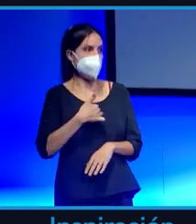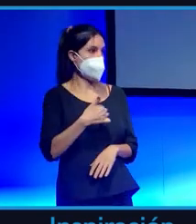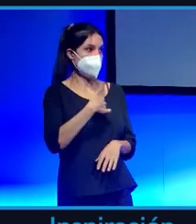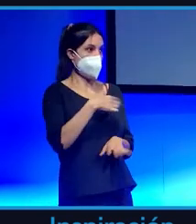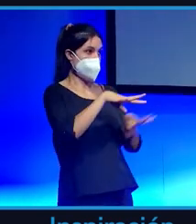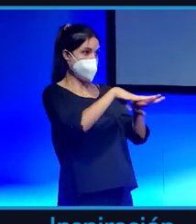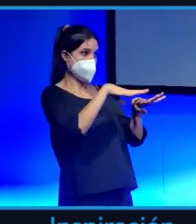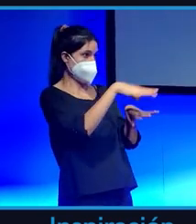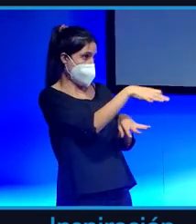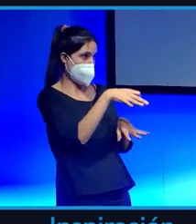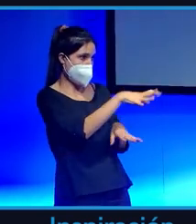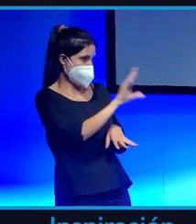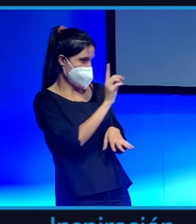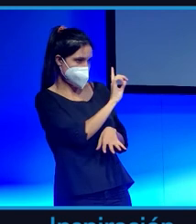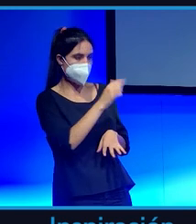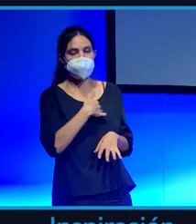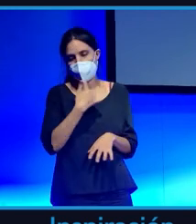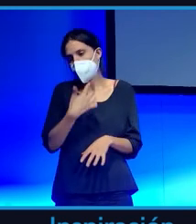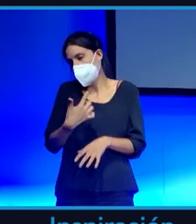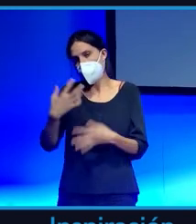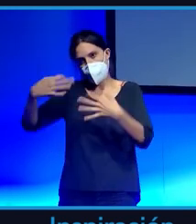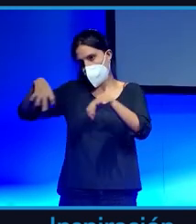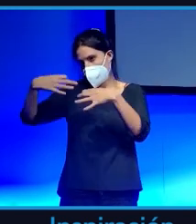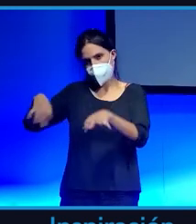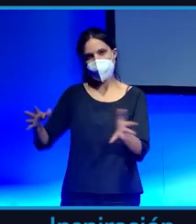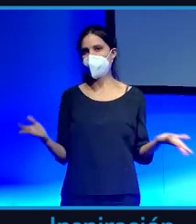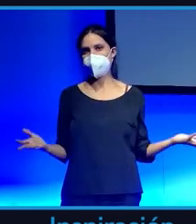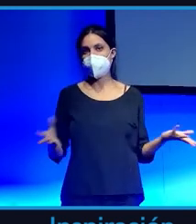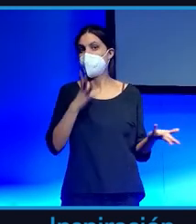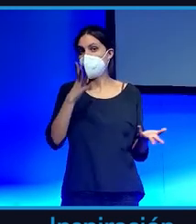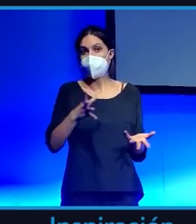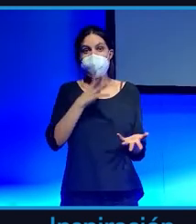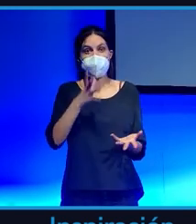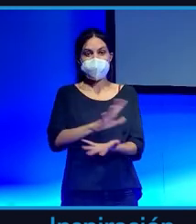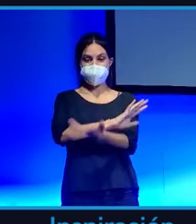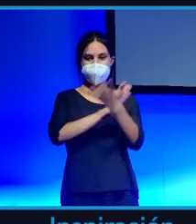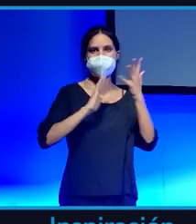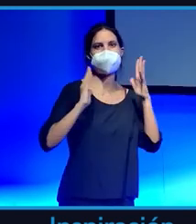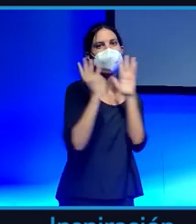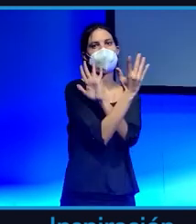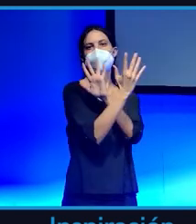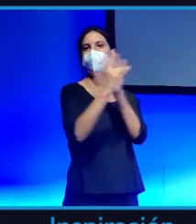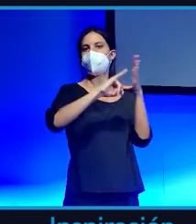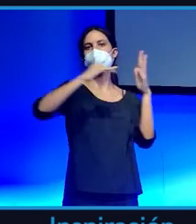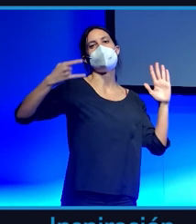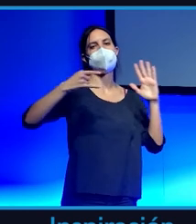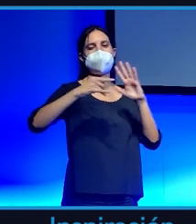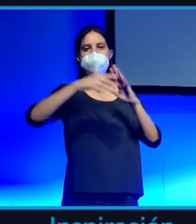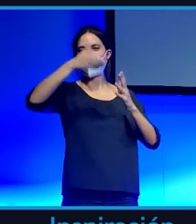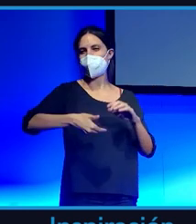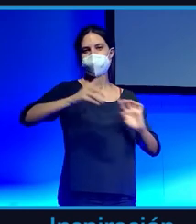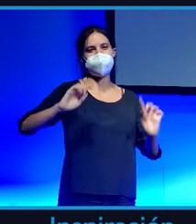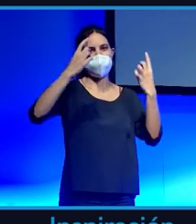es que es lógico porque las grandes revoluciones tecnológicas del mundo coche,